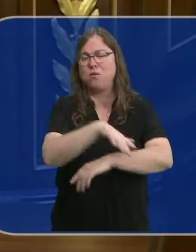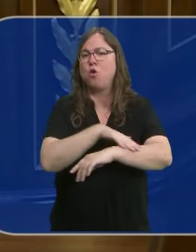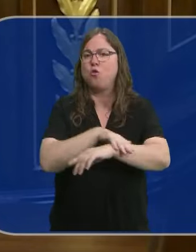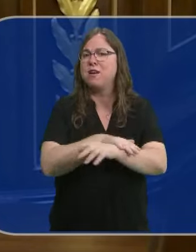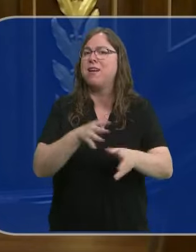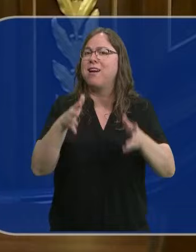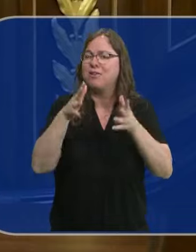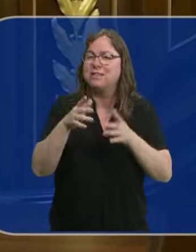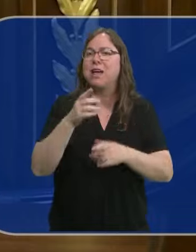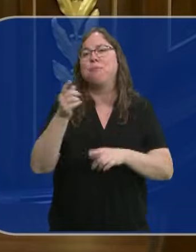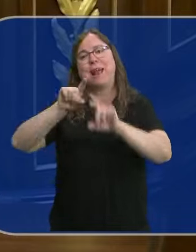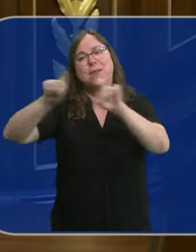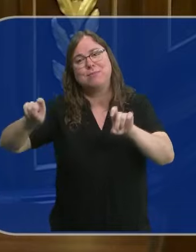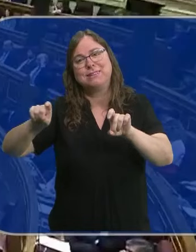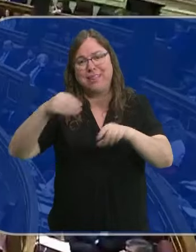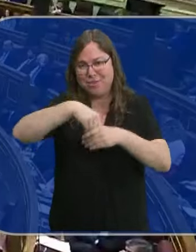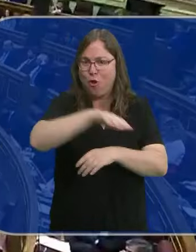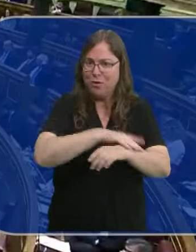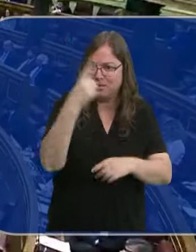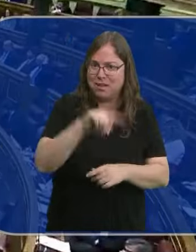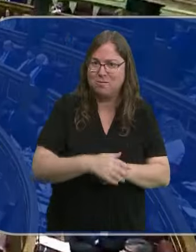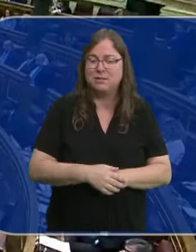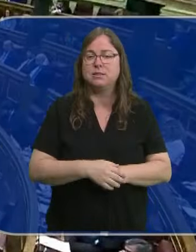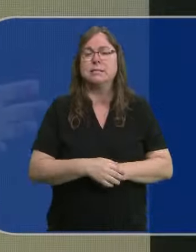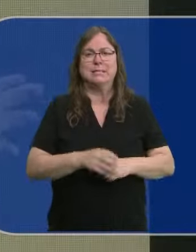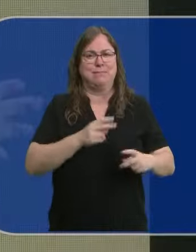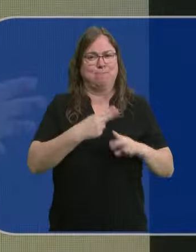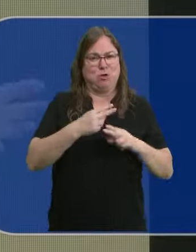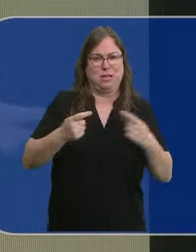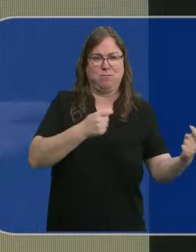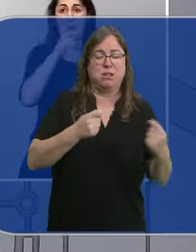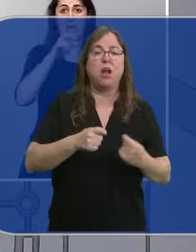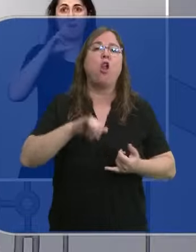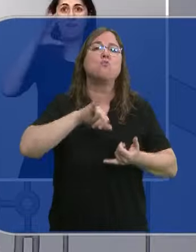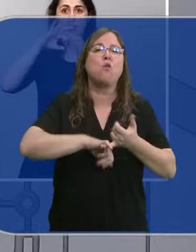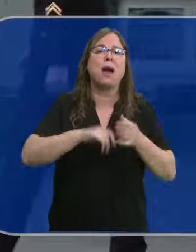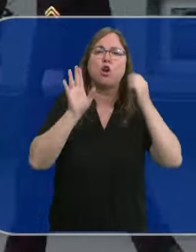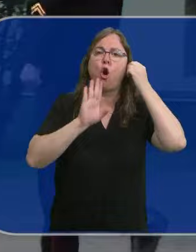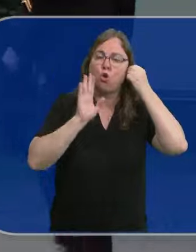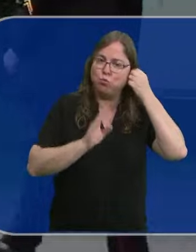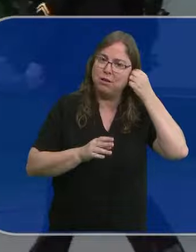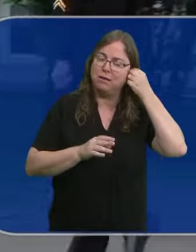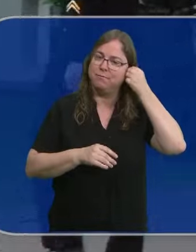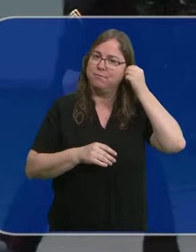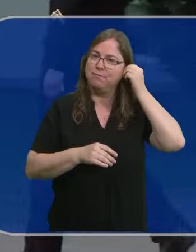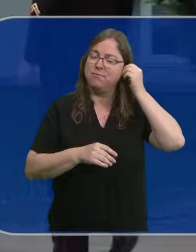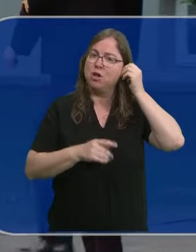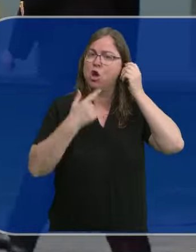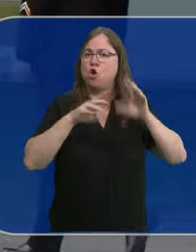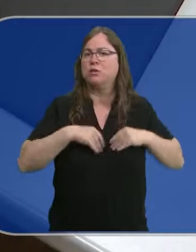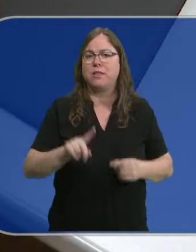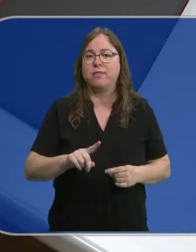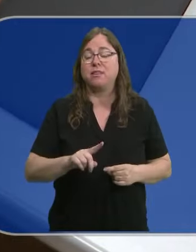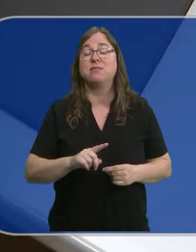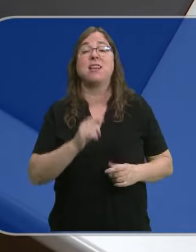recomendaba empresas contratistas de su gobierno? La tensión política va a más. La mujer corrupta es inaceptable. Y la fiscalía pide archivar la